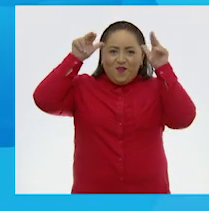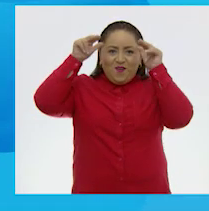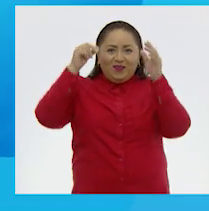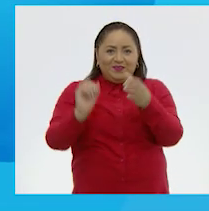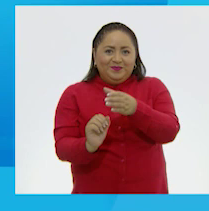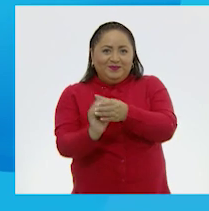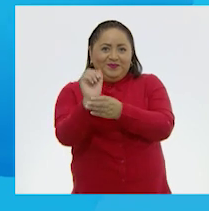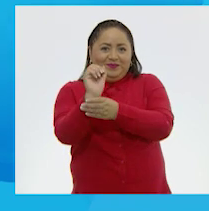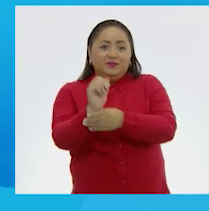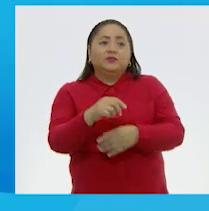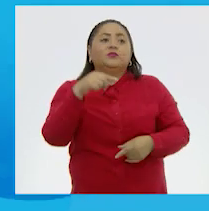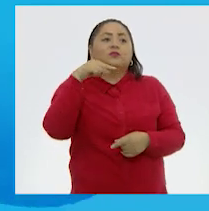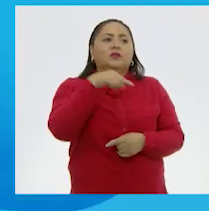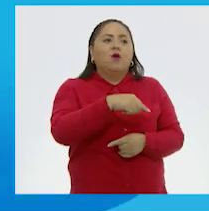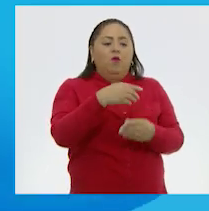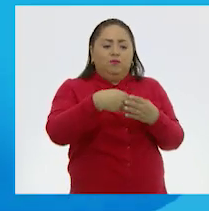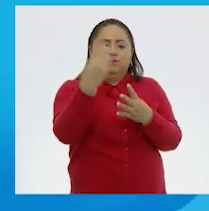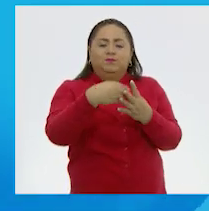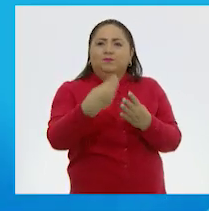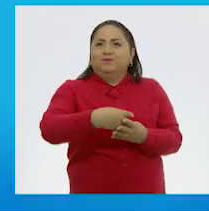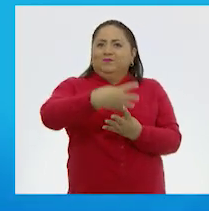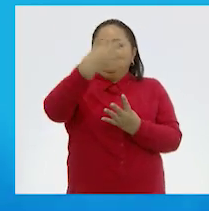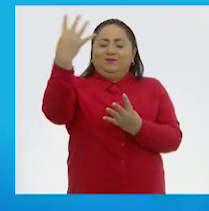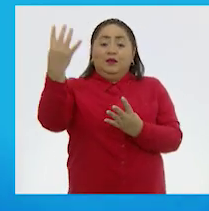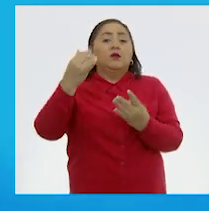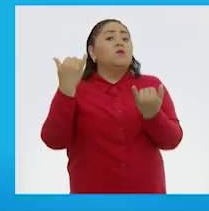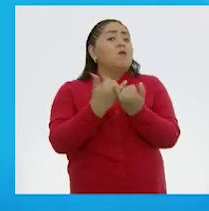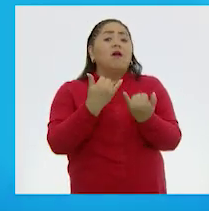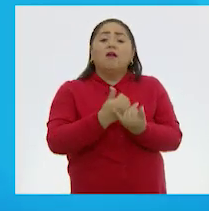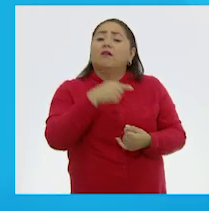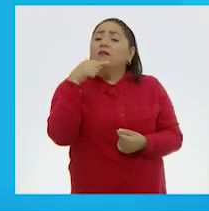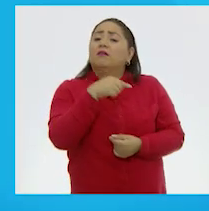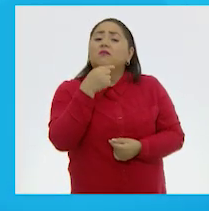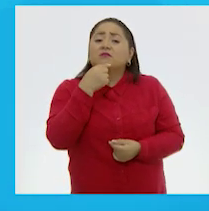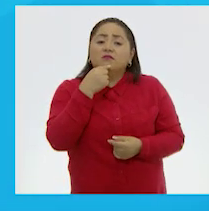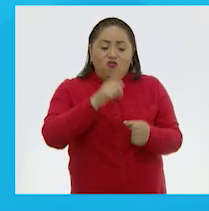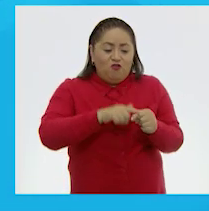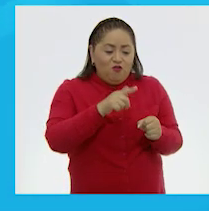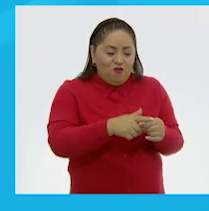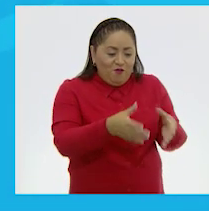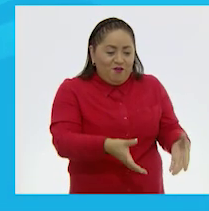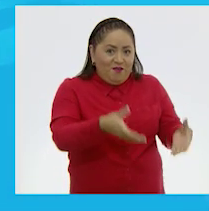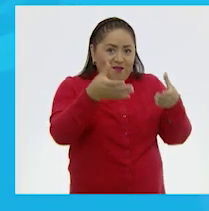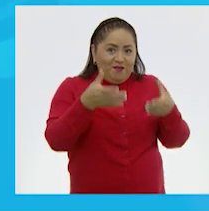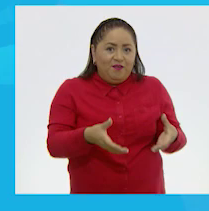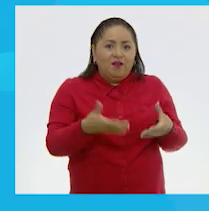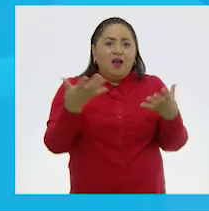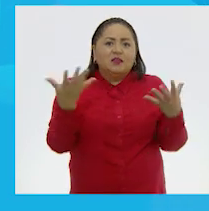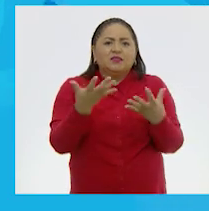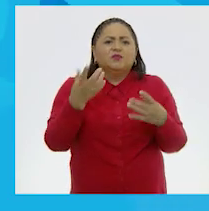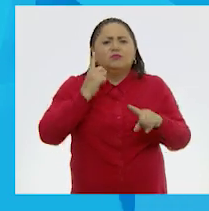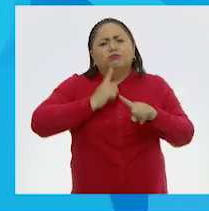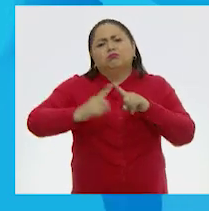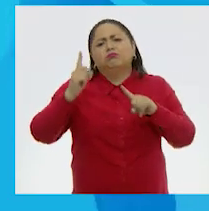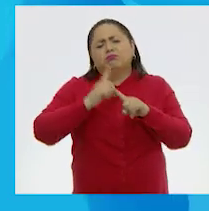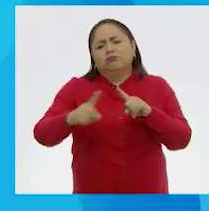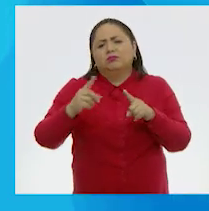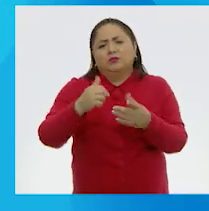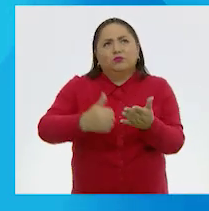o barajas en el aire, así ella con sus colores hacía aparecer